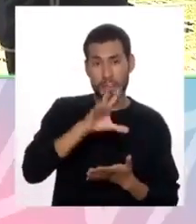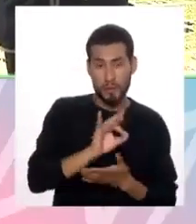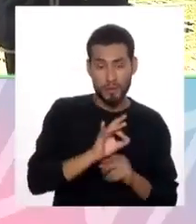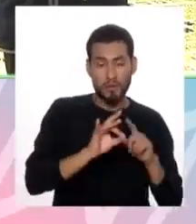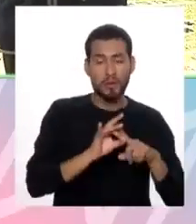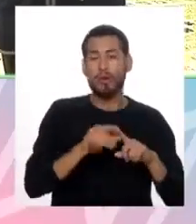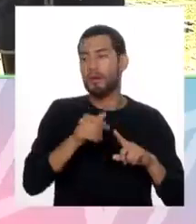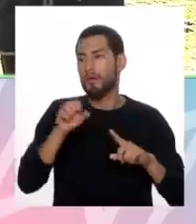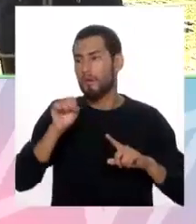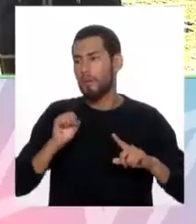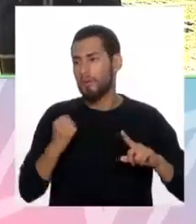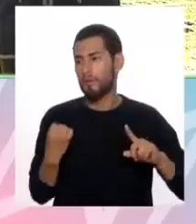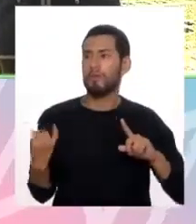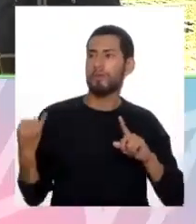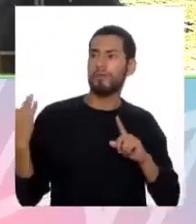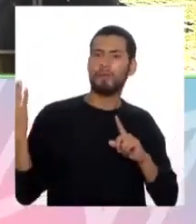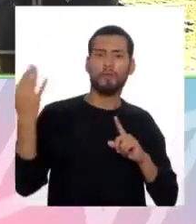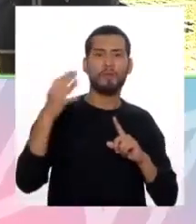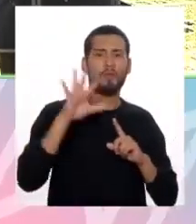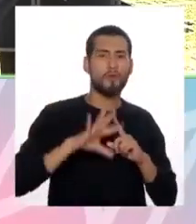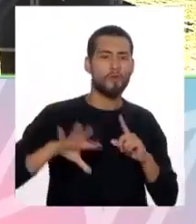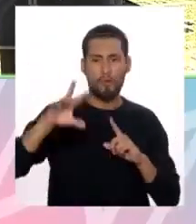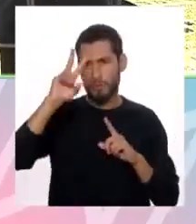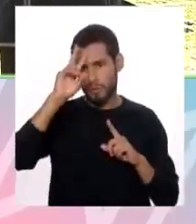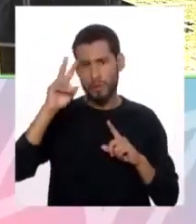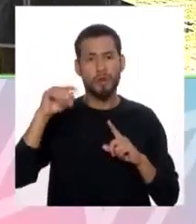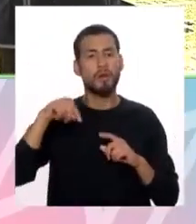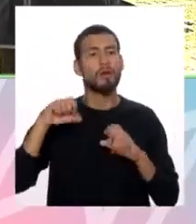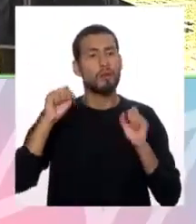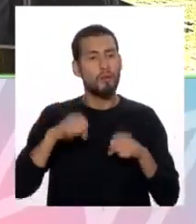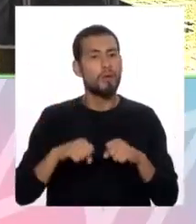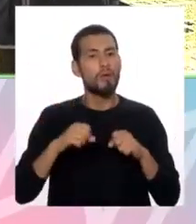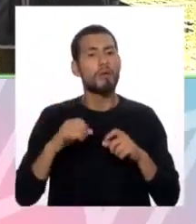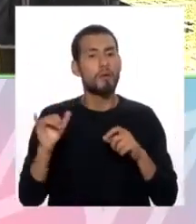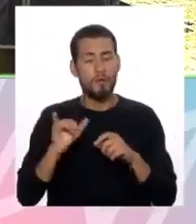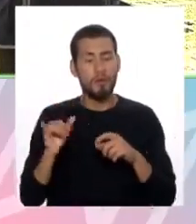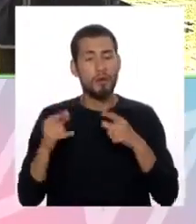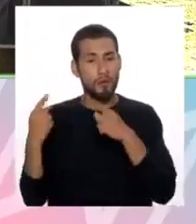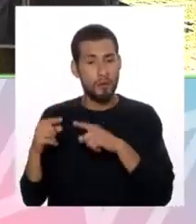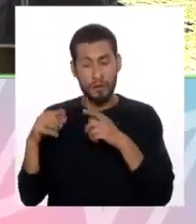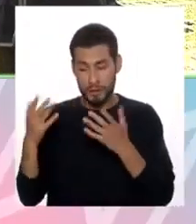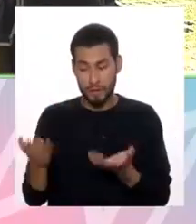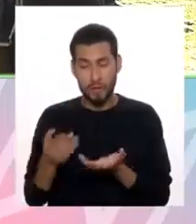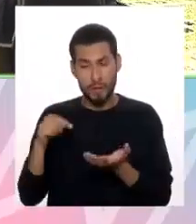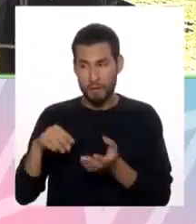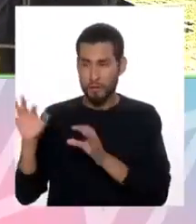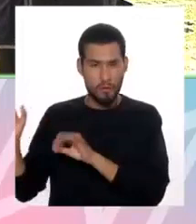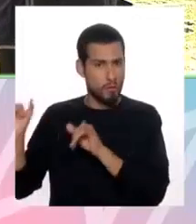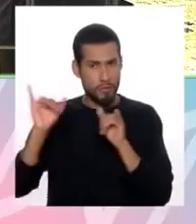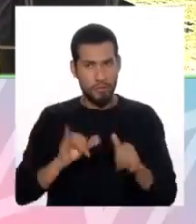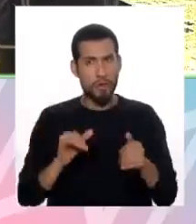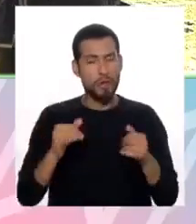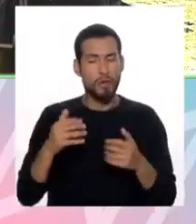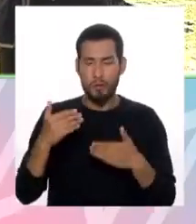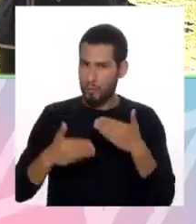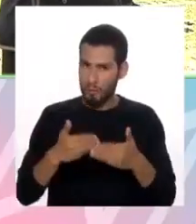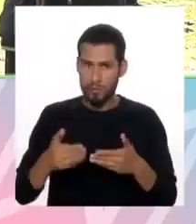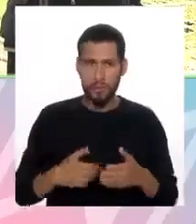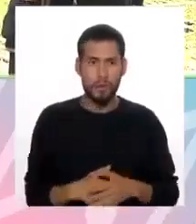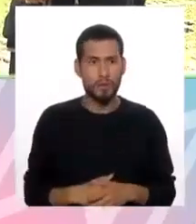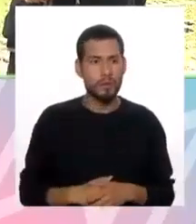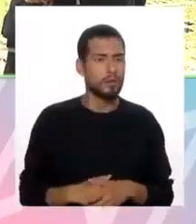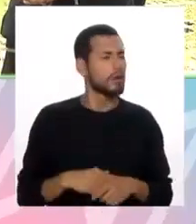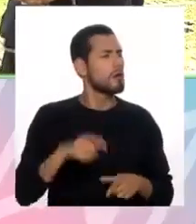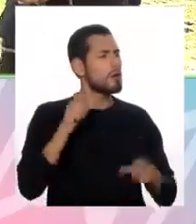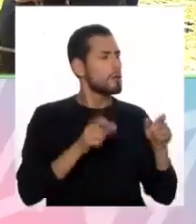y los demás están ubicados en todos los departamentos del Perú y funcionan tal o igual como los que funcionan también acá en Lima. Y en el caso de las